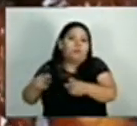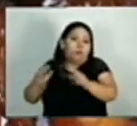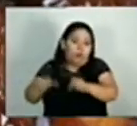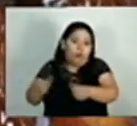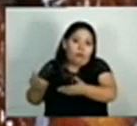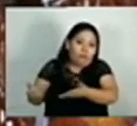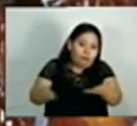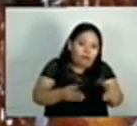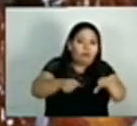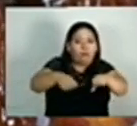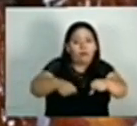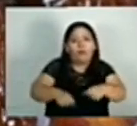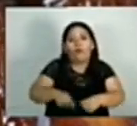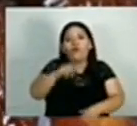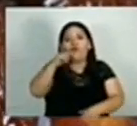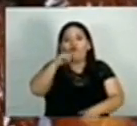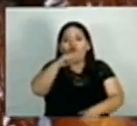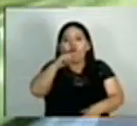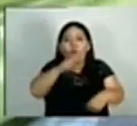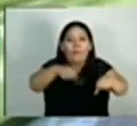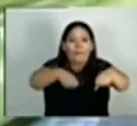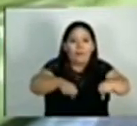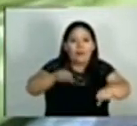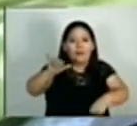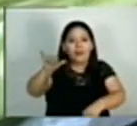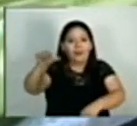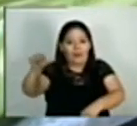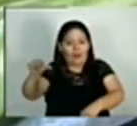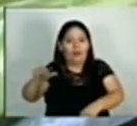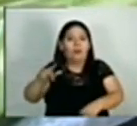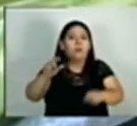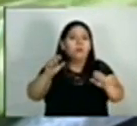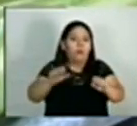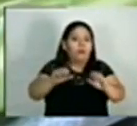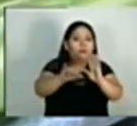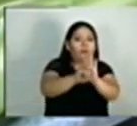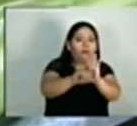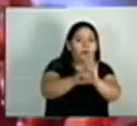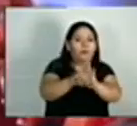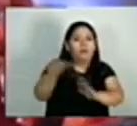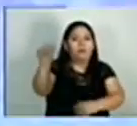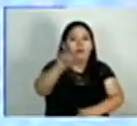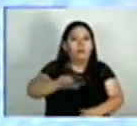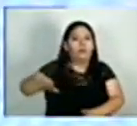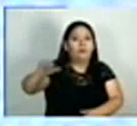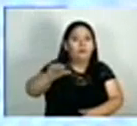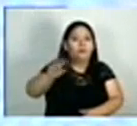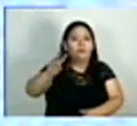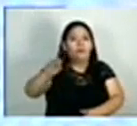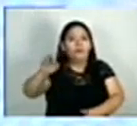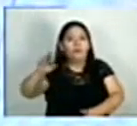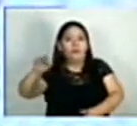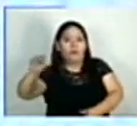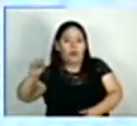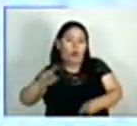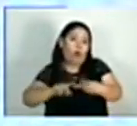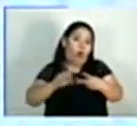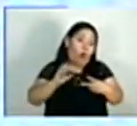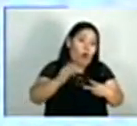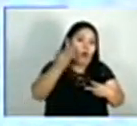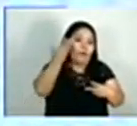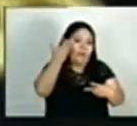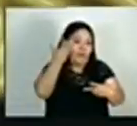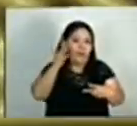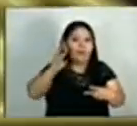y a través de pedidos ya. Para conocer más, pueden seguirlos en Instagram como arroba windstreet sv y en Facebook como